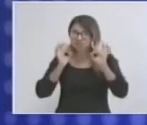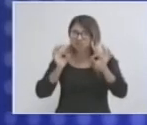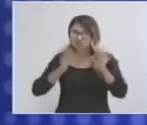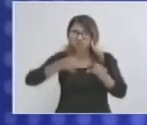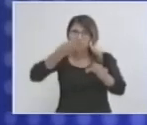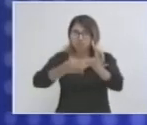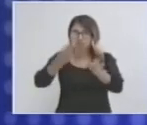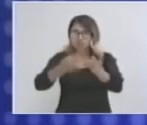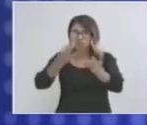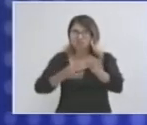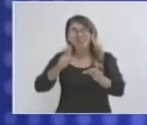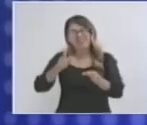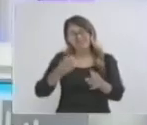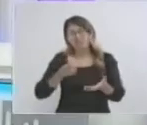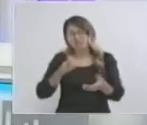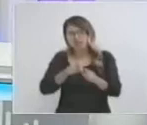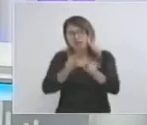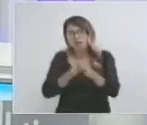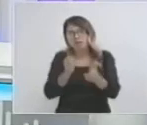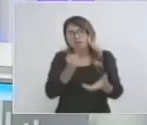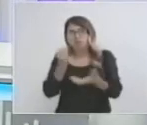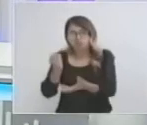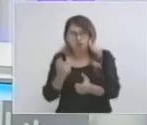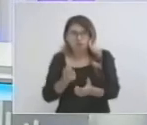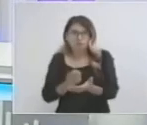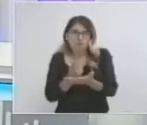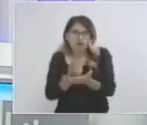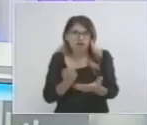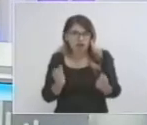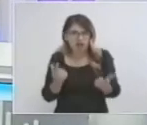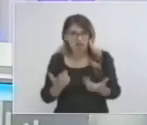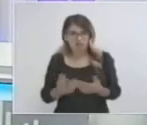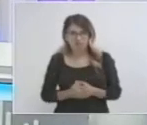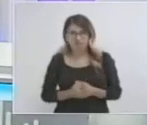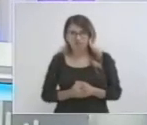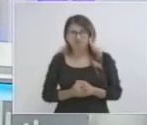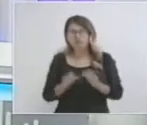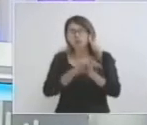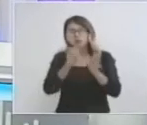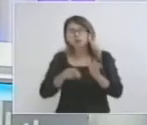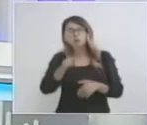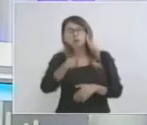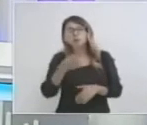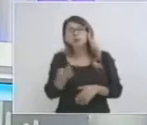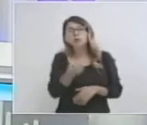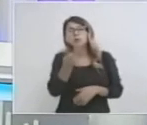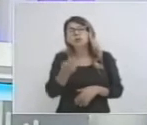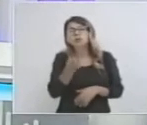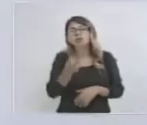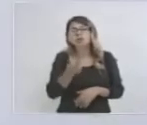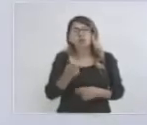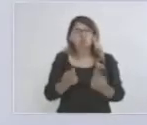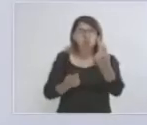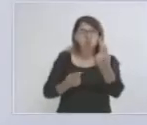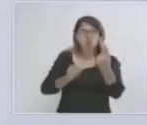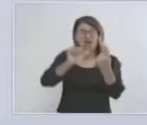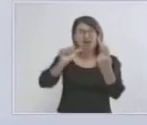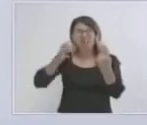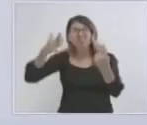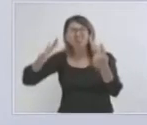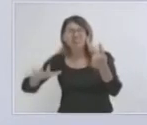motivadas en mejorar su productividad, su competitividad. Si le ponemos del 1 al 10, ¿qué tanto se respetan esas